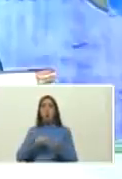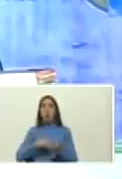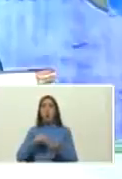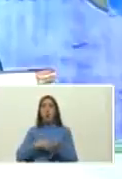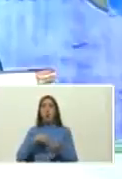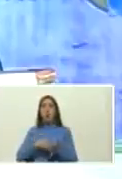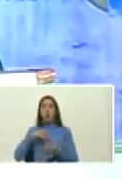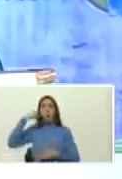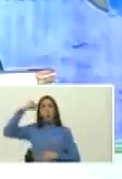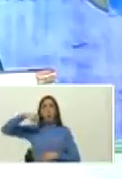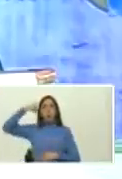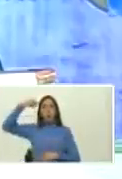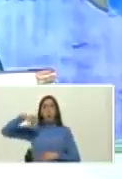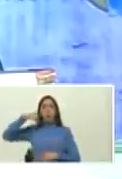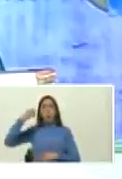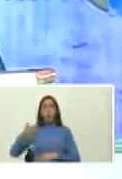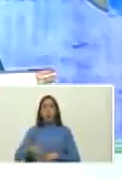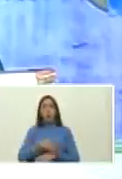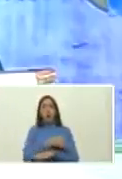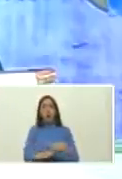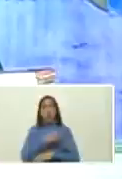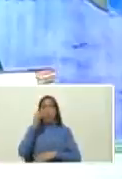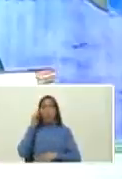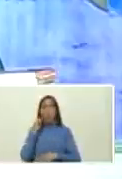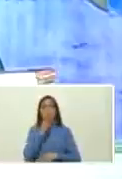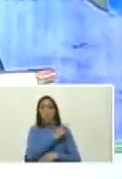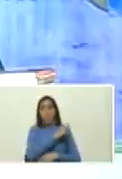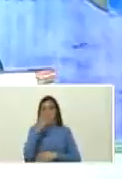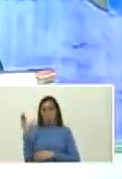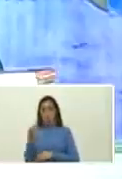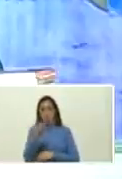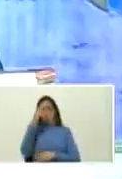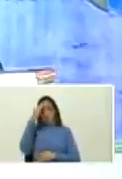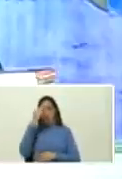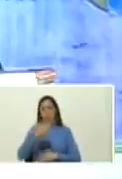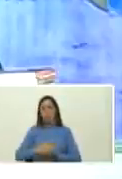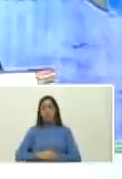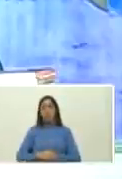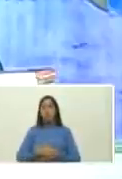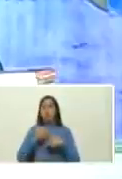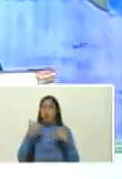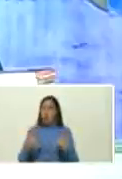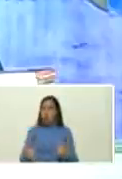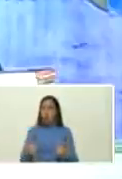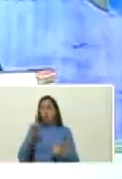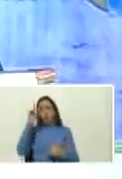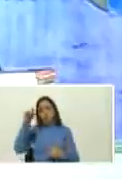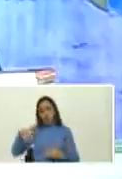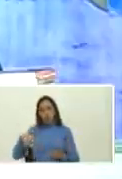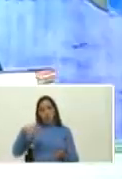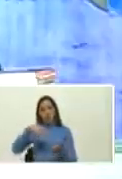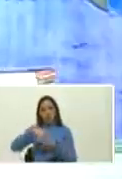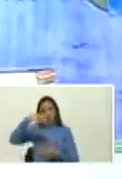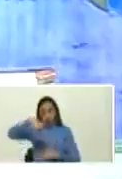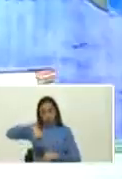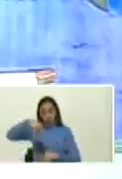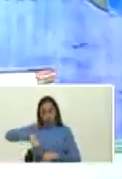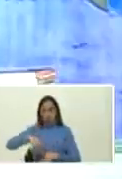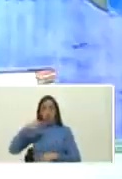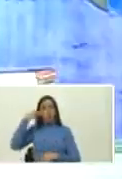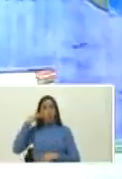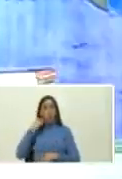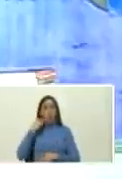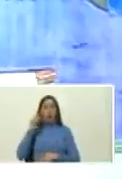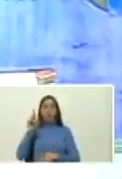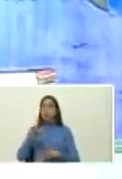Televen creo que pasó la serie Bolívar hecha en Colombia ahora va a pasar la serie Bolívar hecha aquí si todas